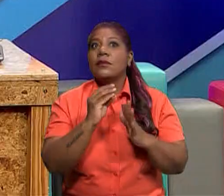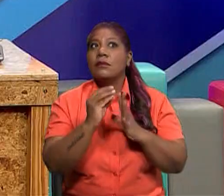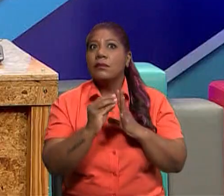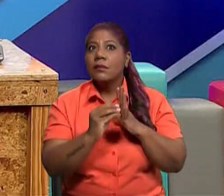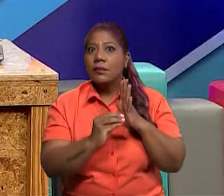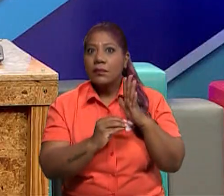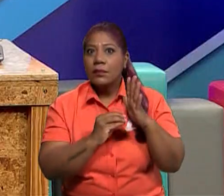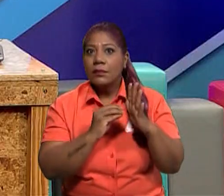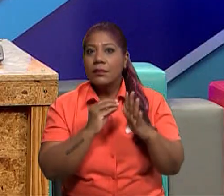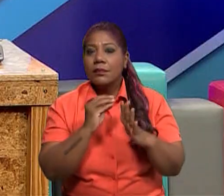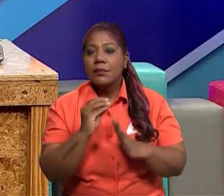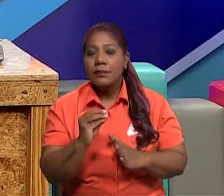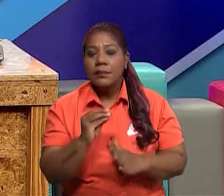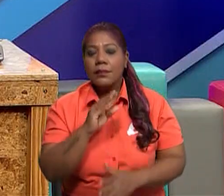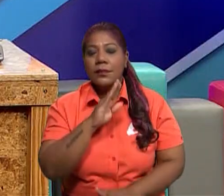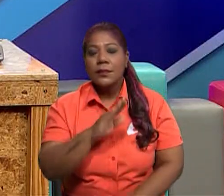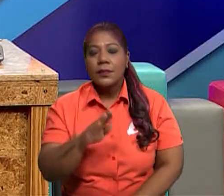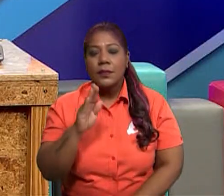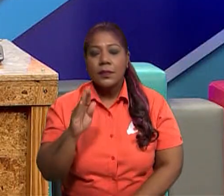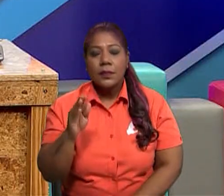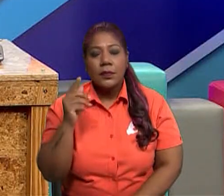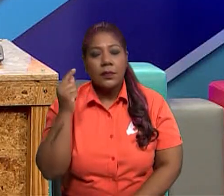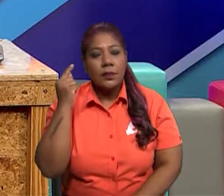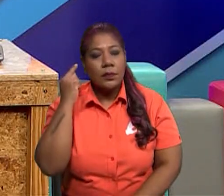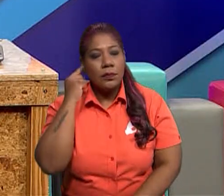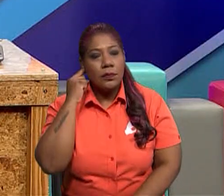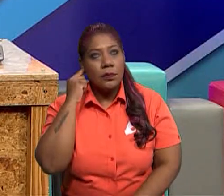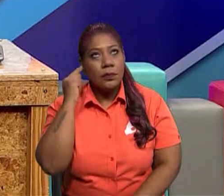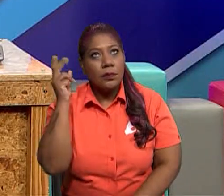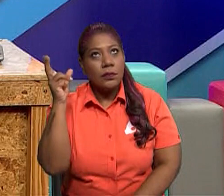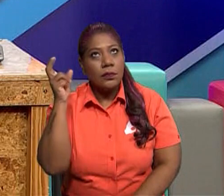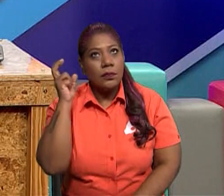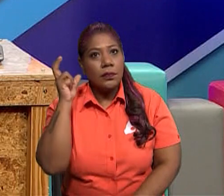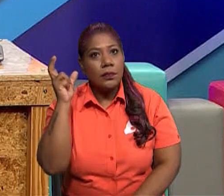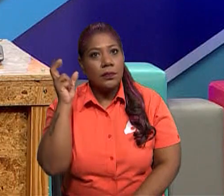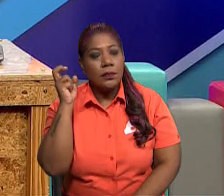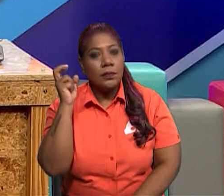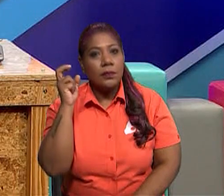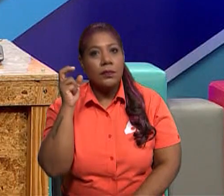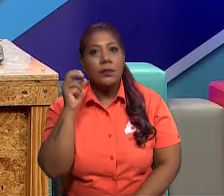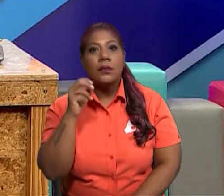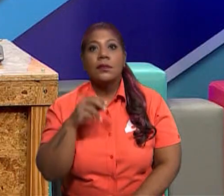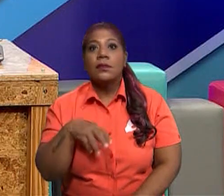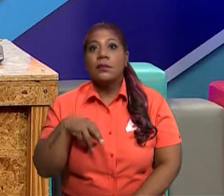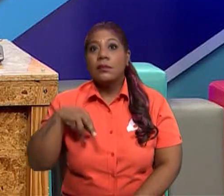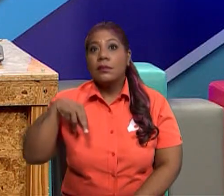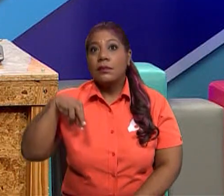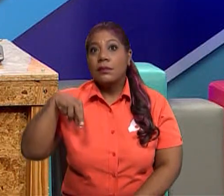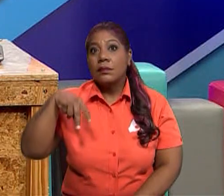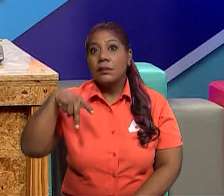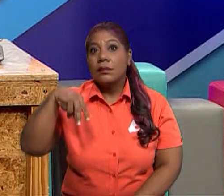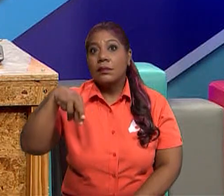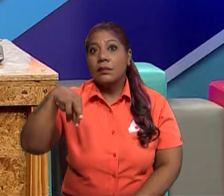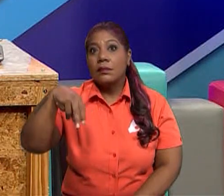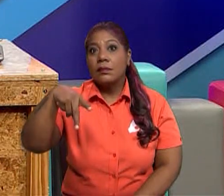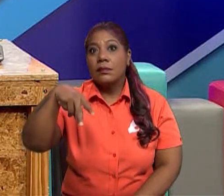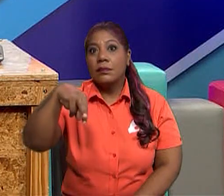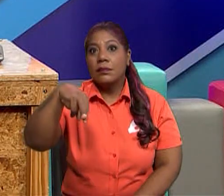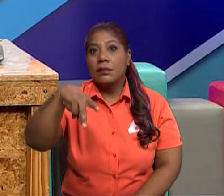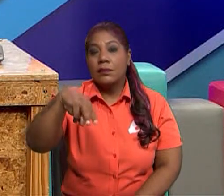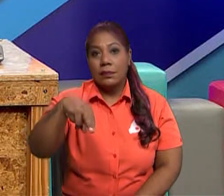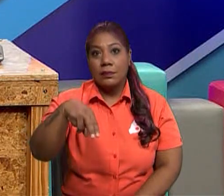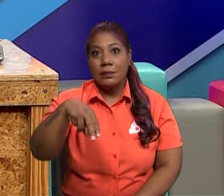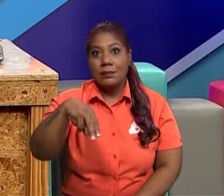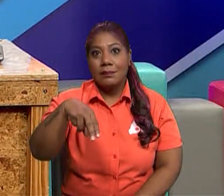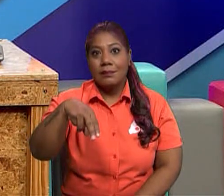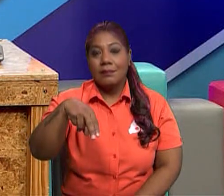que él pueda escucharla y pueda identificar. Entonces, por ejemplo, caminar. Él